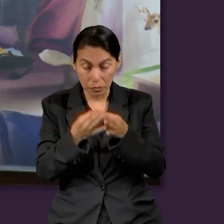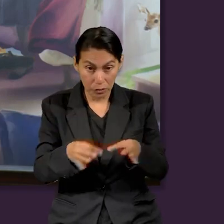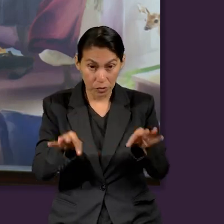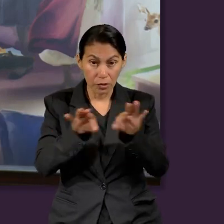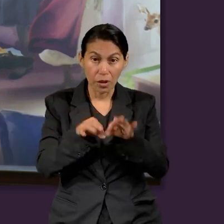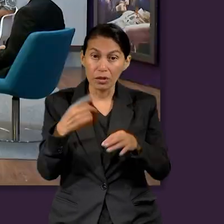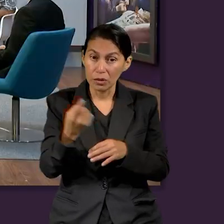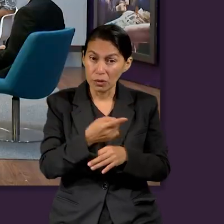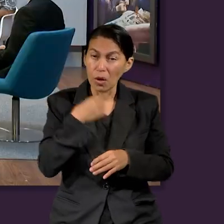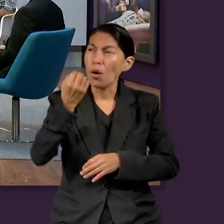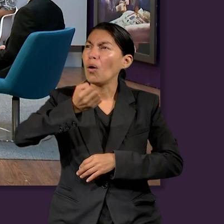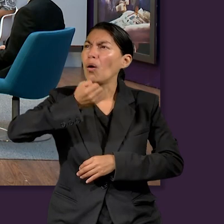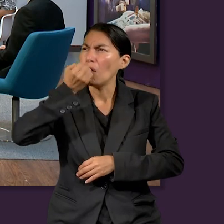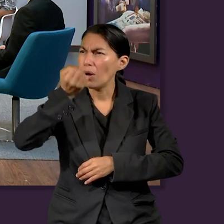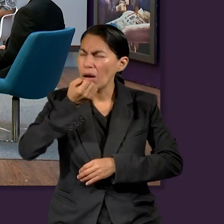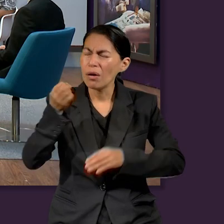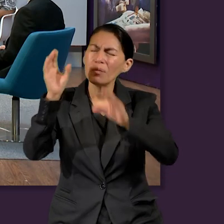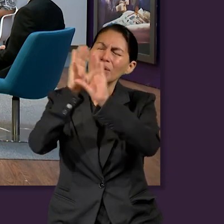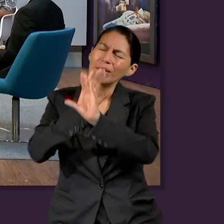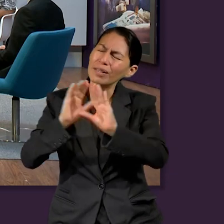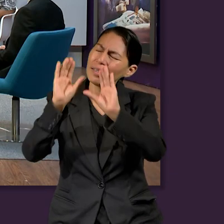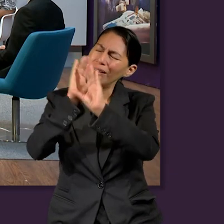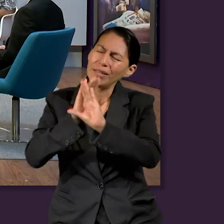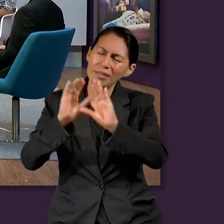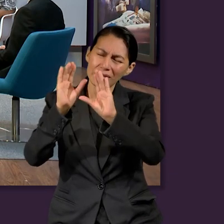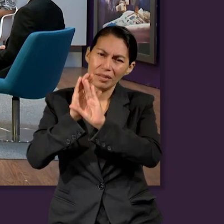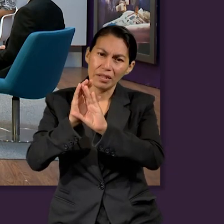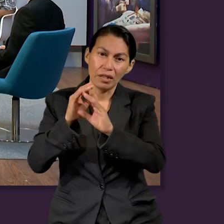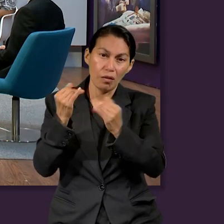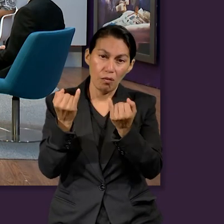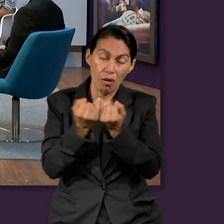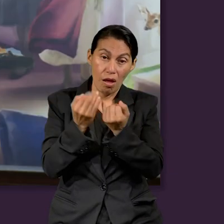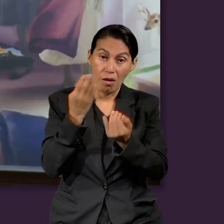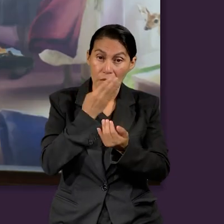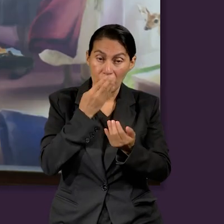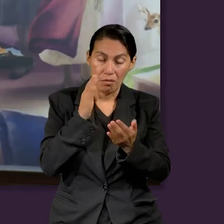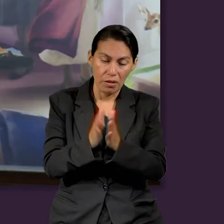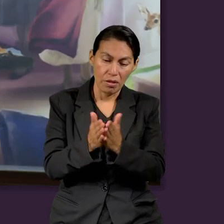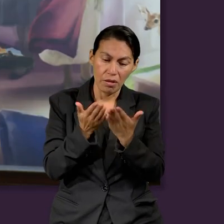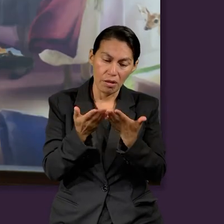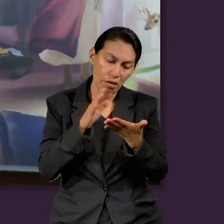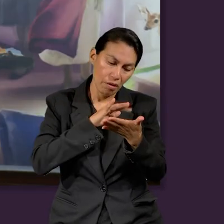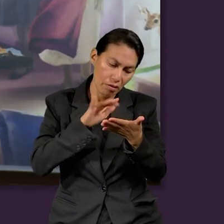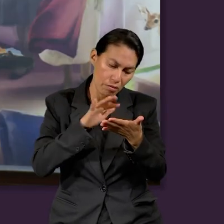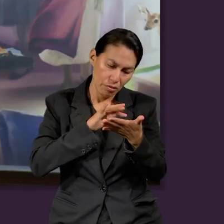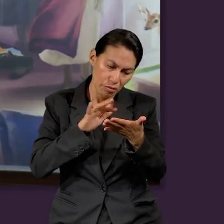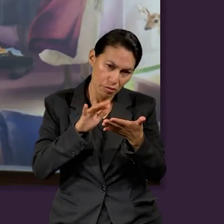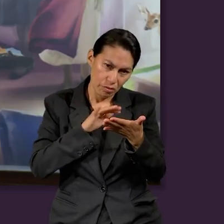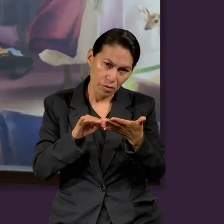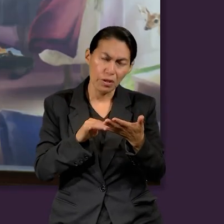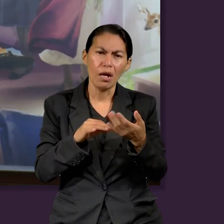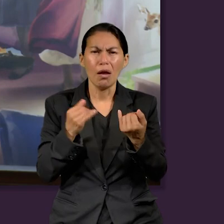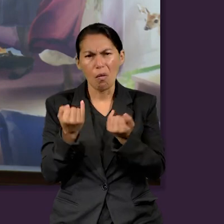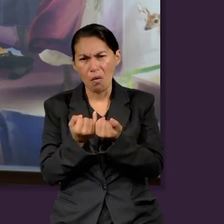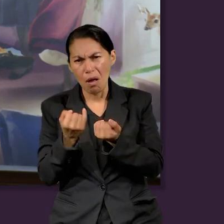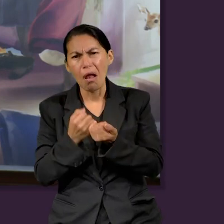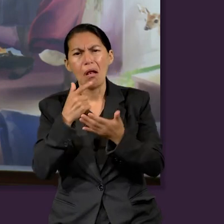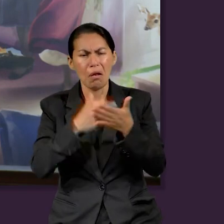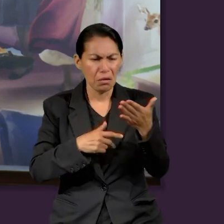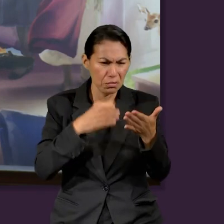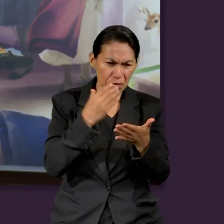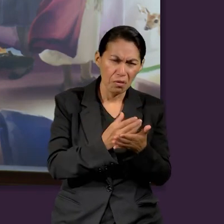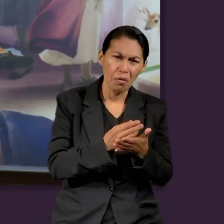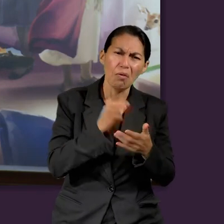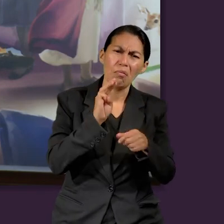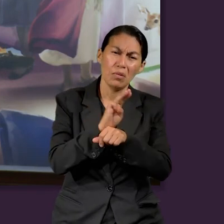que podamos complementar nuestro estudio, no solamente con la oración o con los cantos, sino también con una devoción personal. Entonces, para